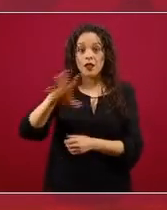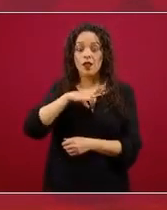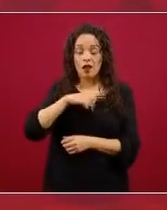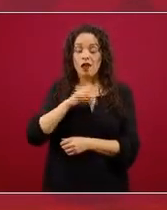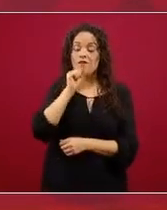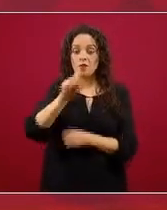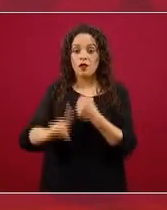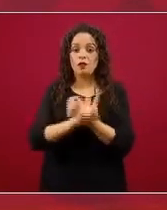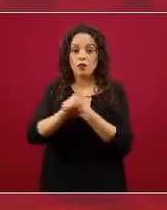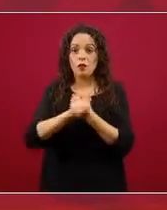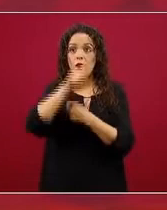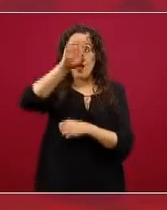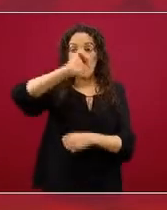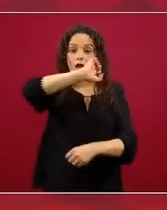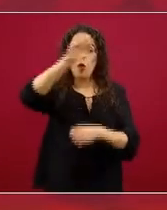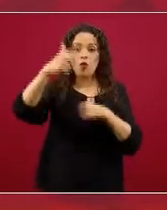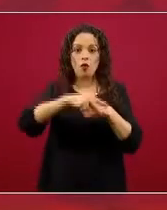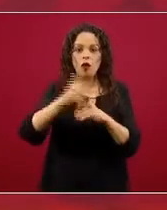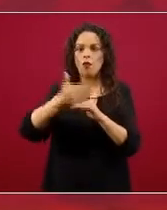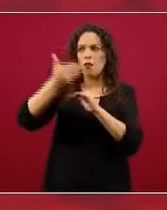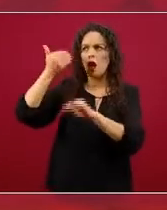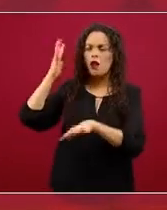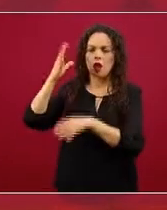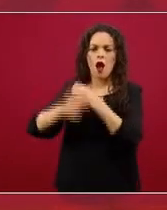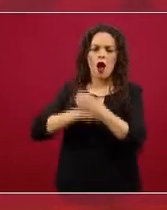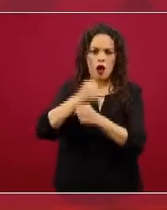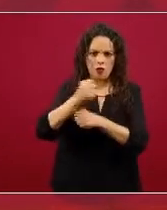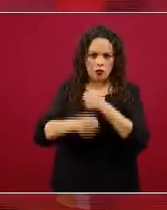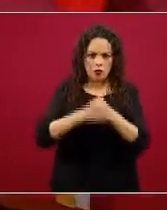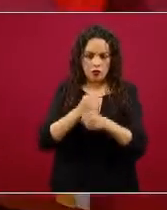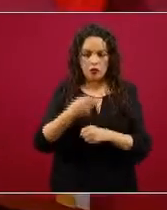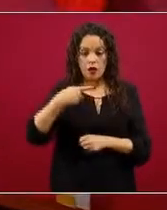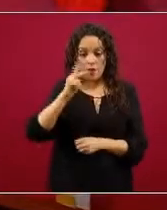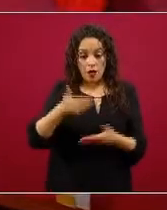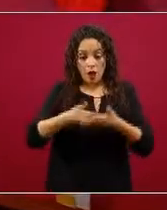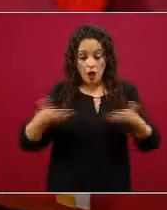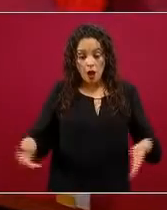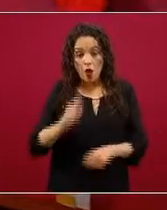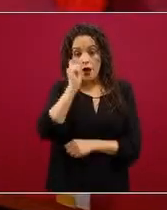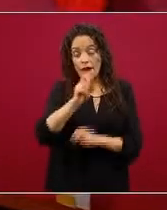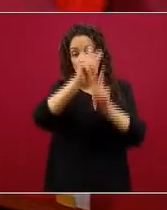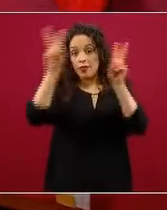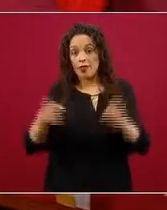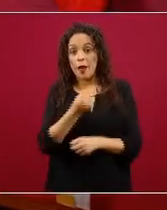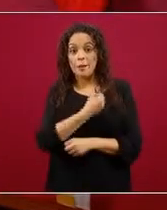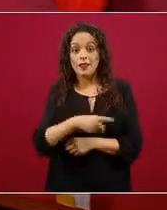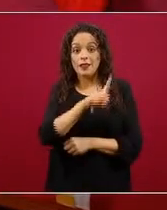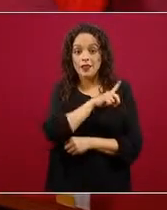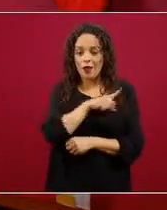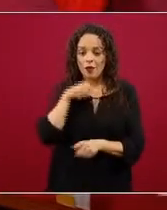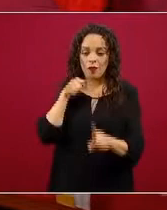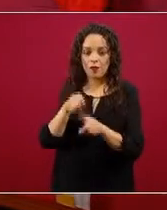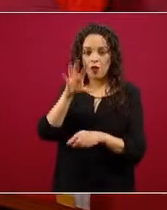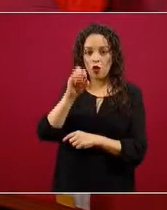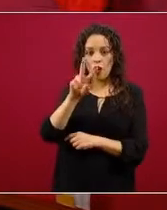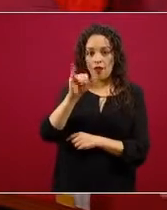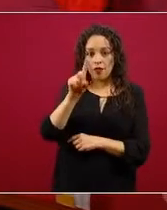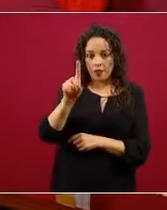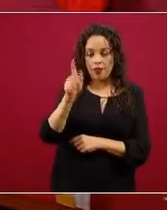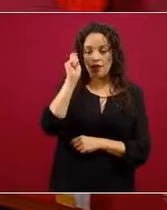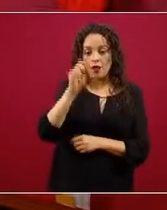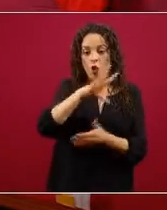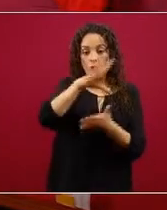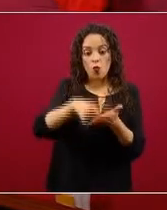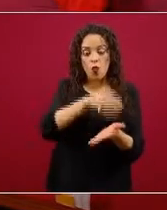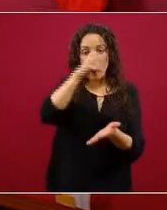europeo desde hace algunos años. Para el tema de salud y específicamente de COVID, estos polvos, los polvos que viajan a largas